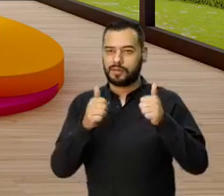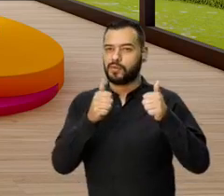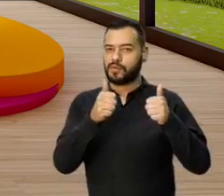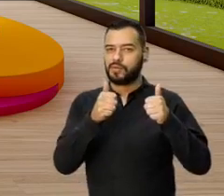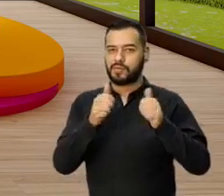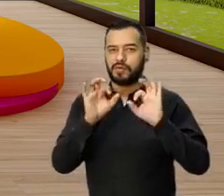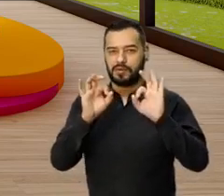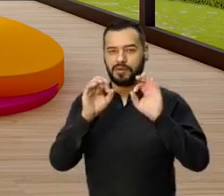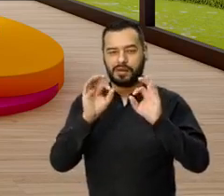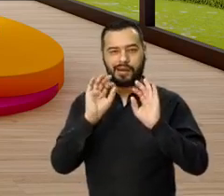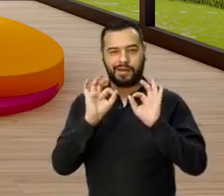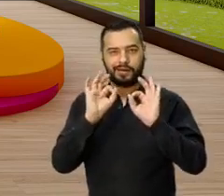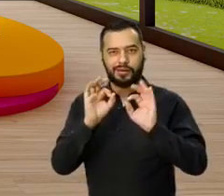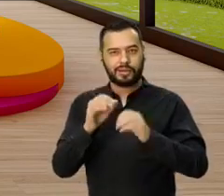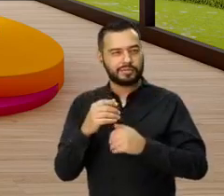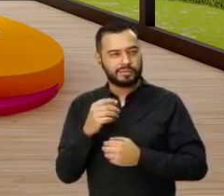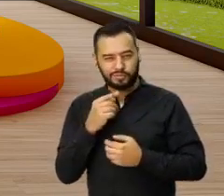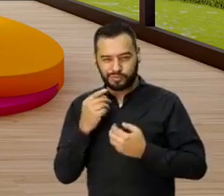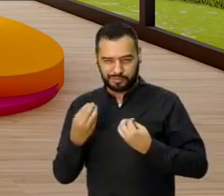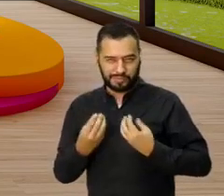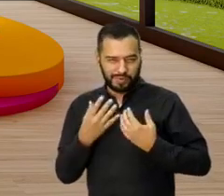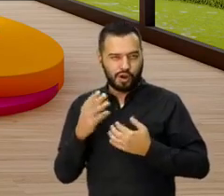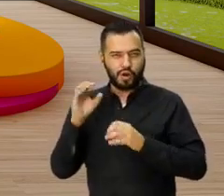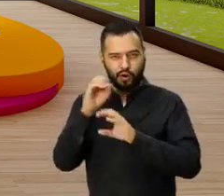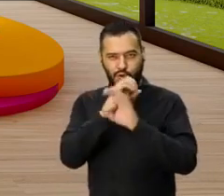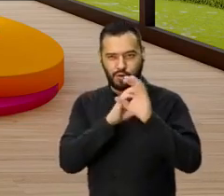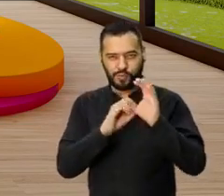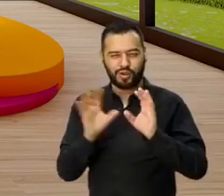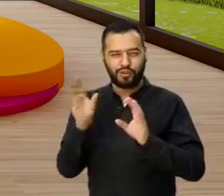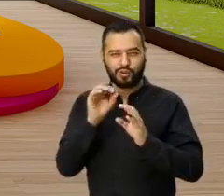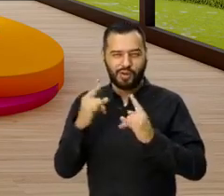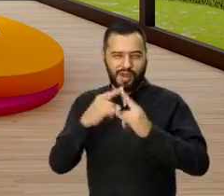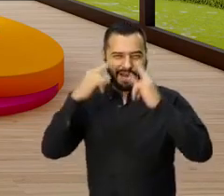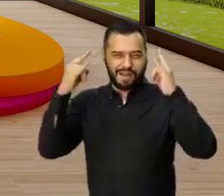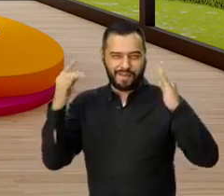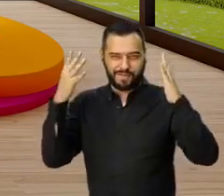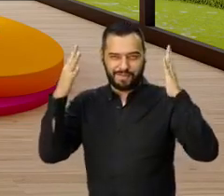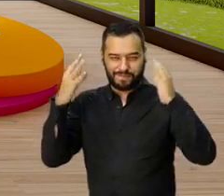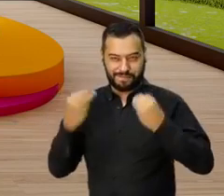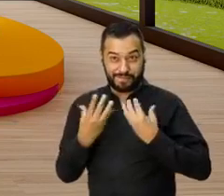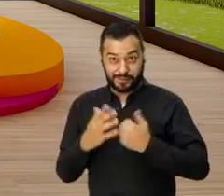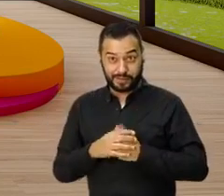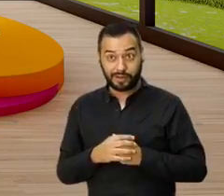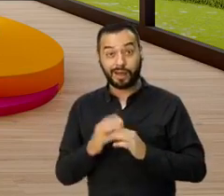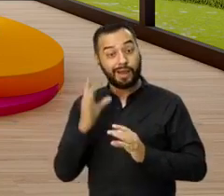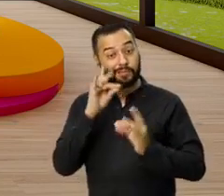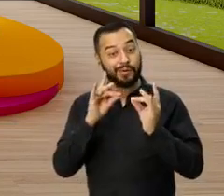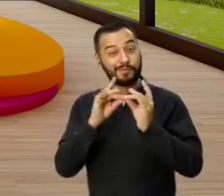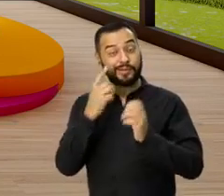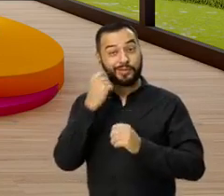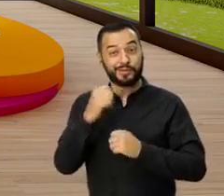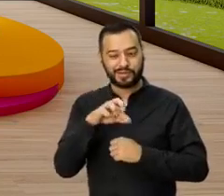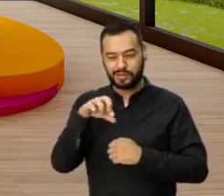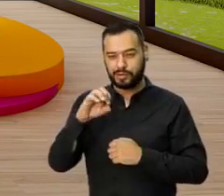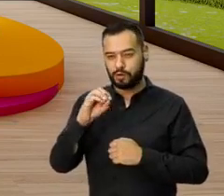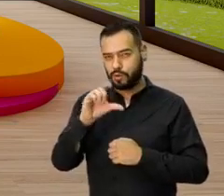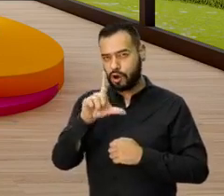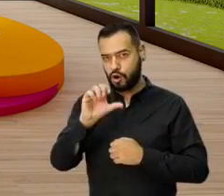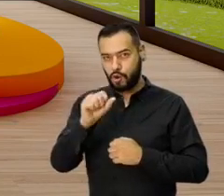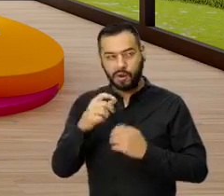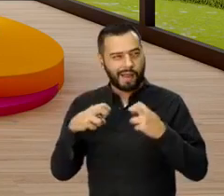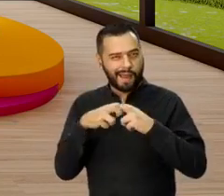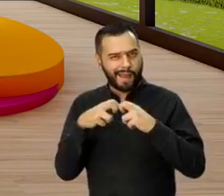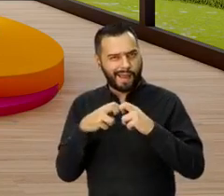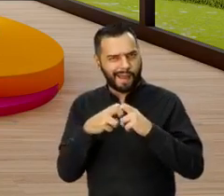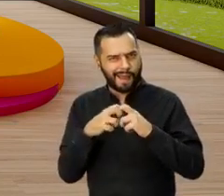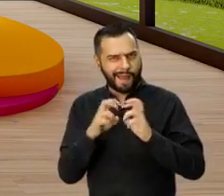Muy bien, muy bien, excelente, conectada a Compensar y a toda la Feria de Vivienda. Perfecto, qué chévere, Paola, me encanta tu